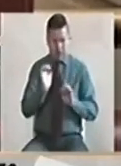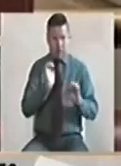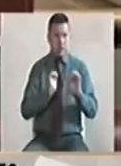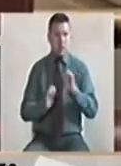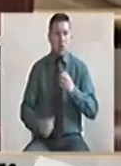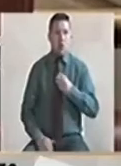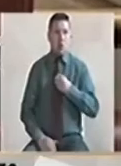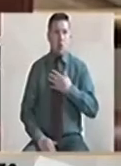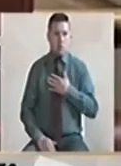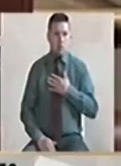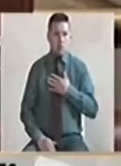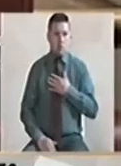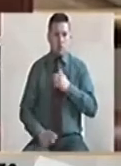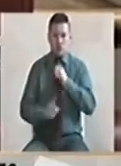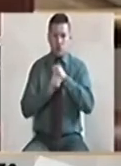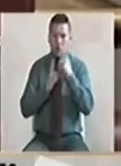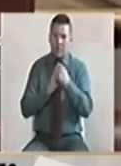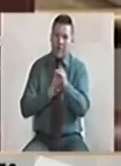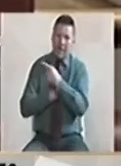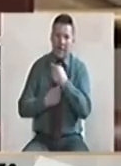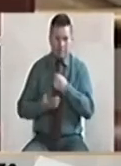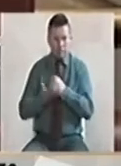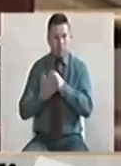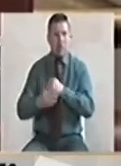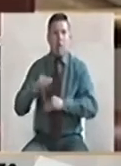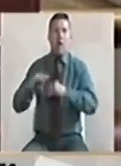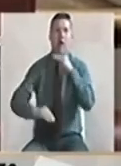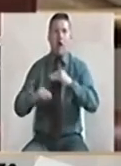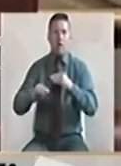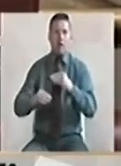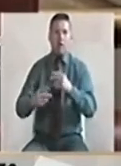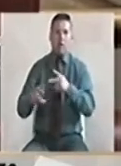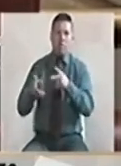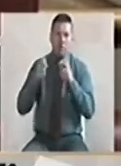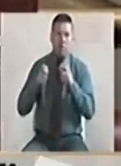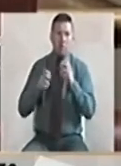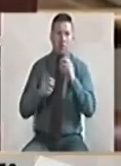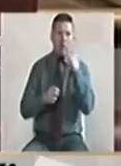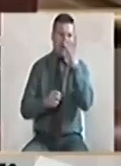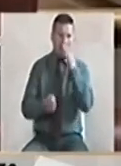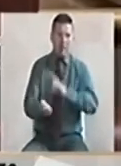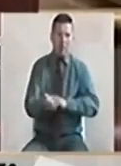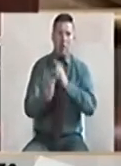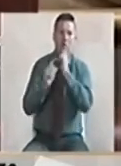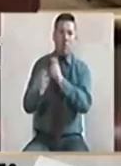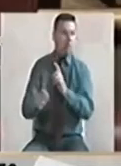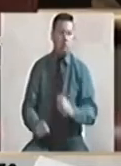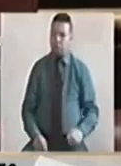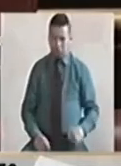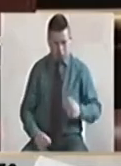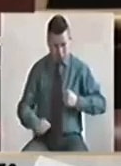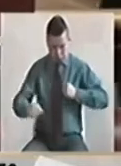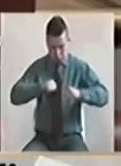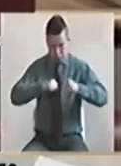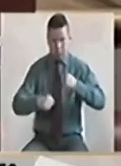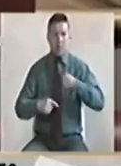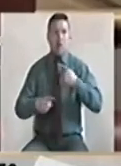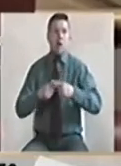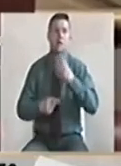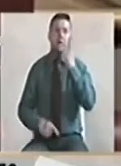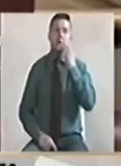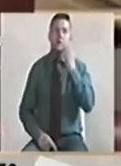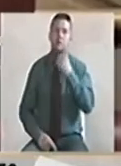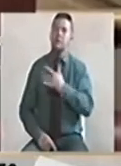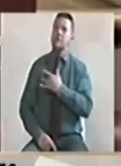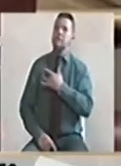oportunidades de las clases sociales, la desigualdad, la exclusión y el racismo. Lo hago porque lo he vivido y